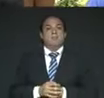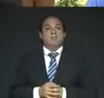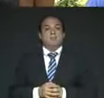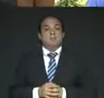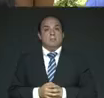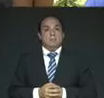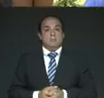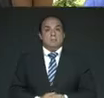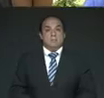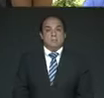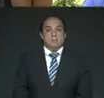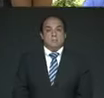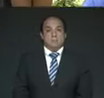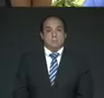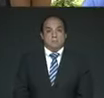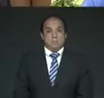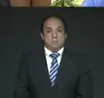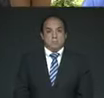nacional mexicano.